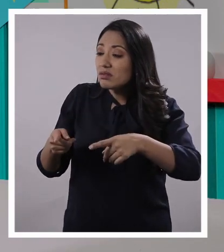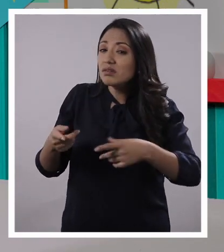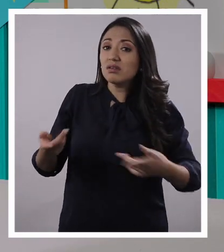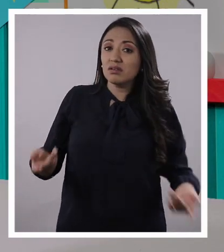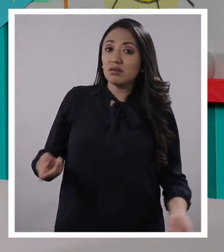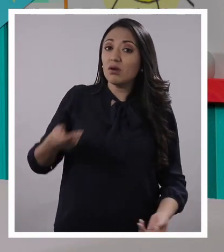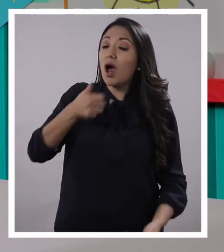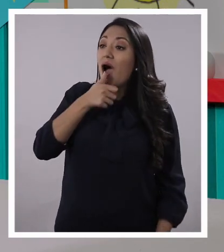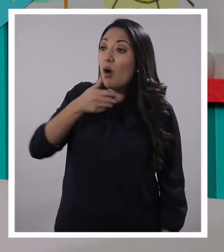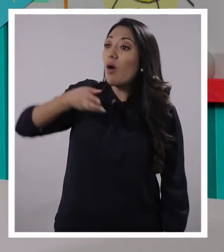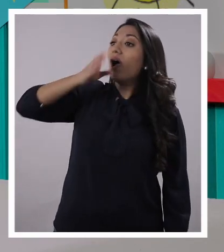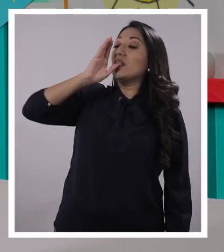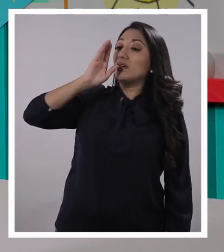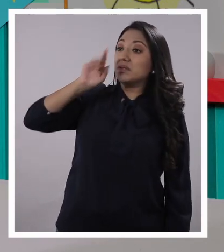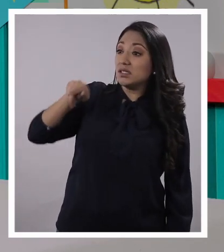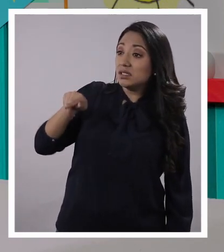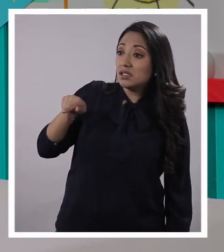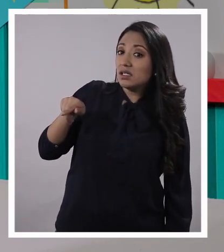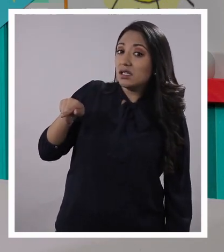Pancho, tomaste agua?